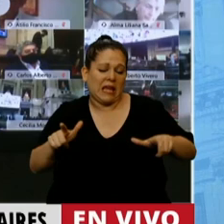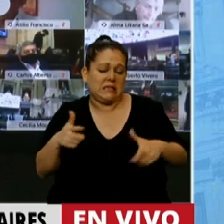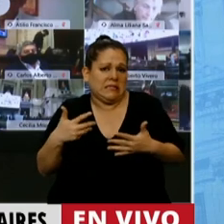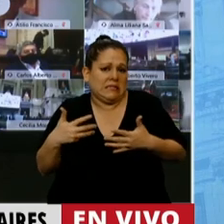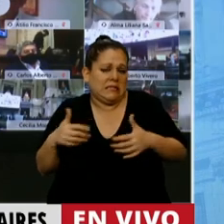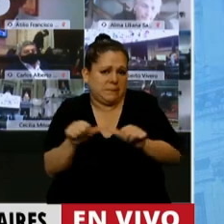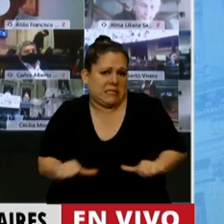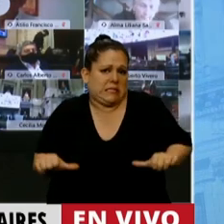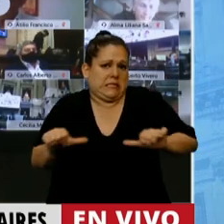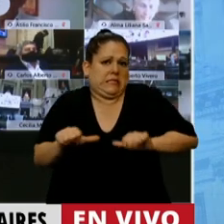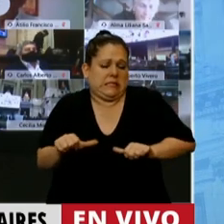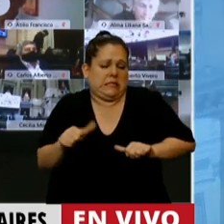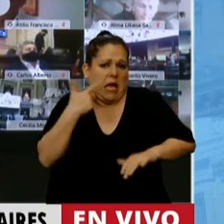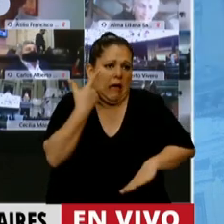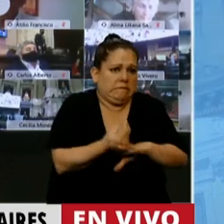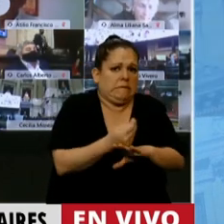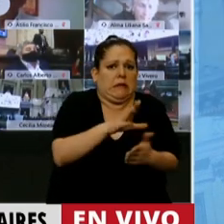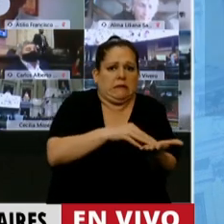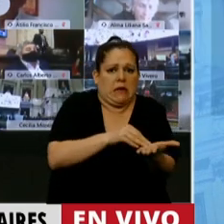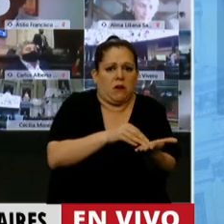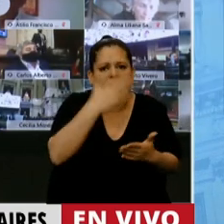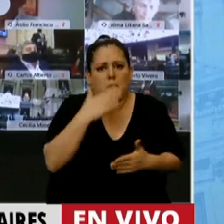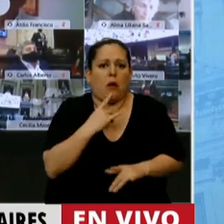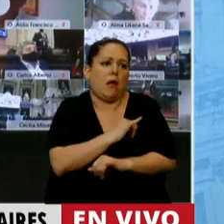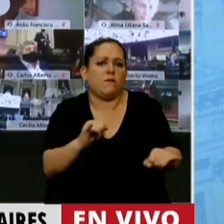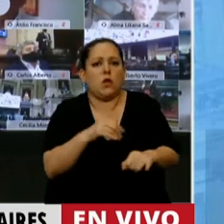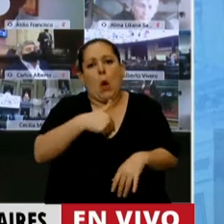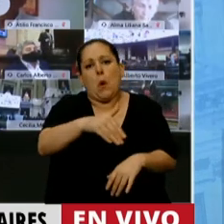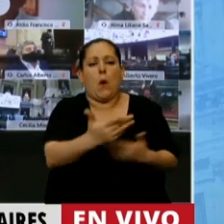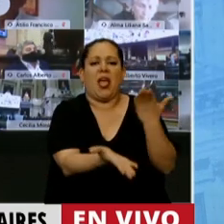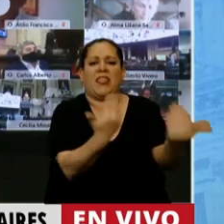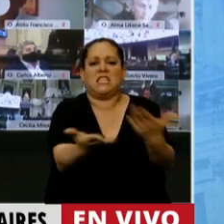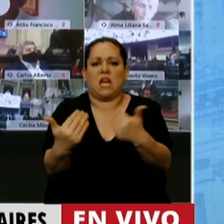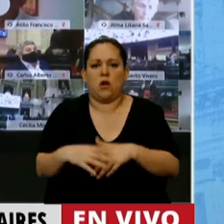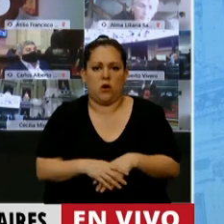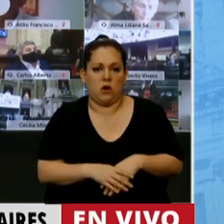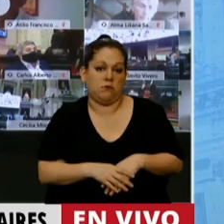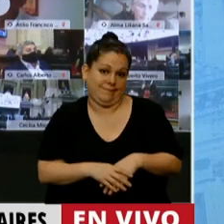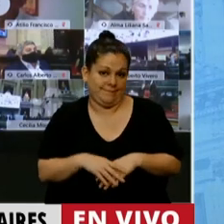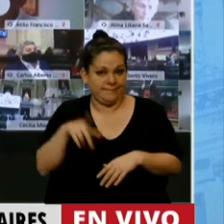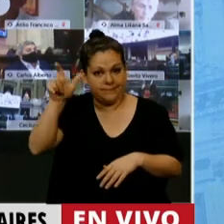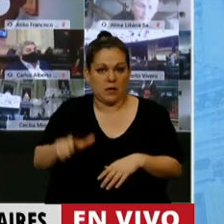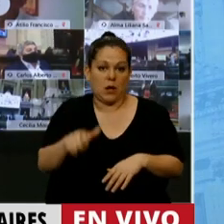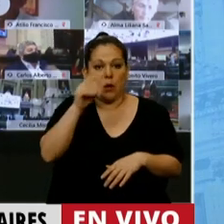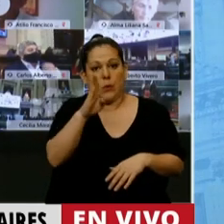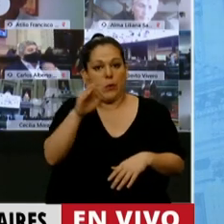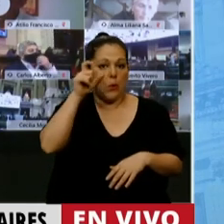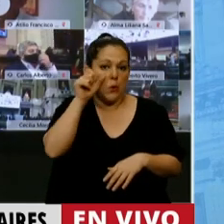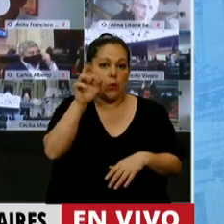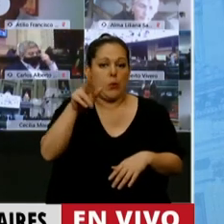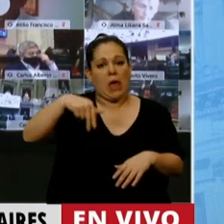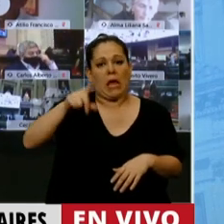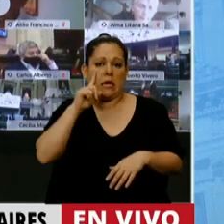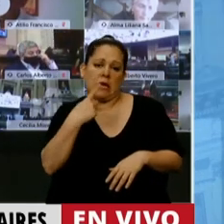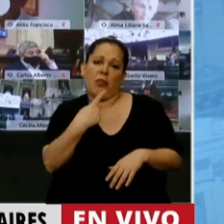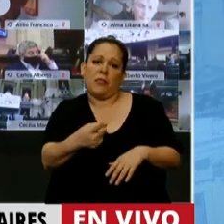Y después vienen y amenazan con desalojo. Ahí tenemos a Bernie otra vez en el prime time. Diciendo cuánto policía